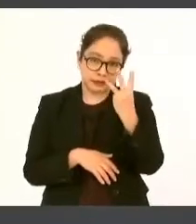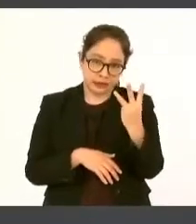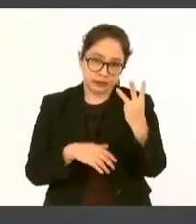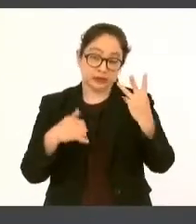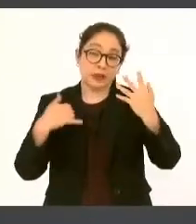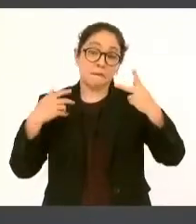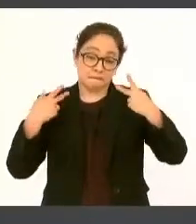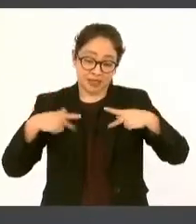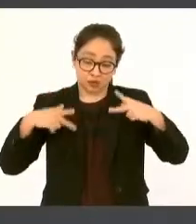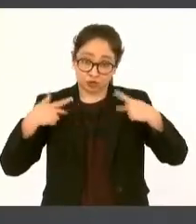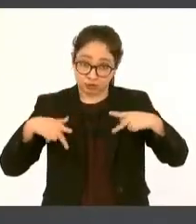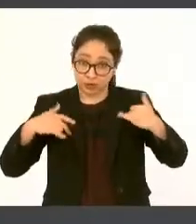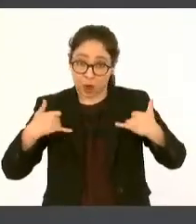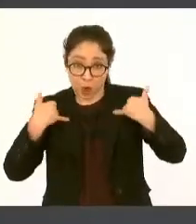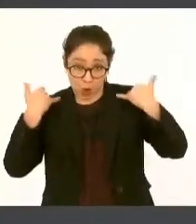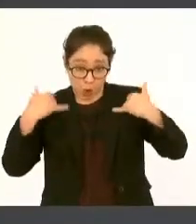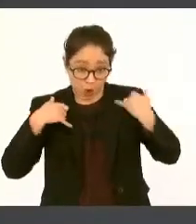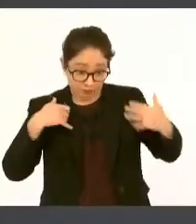que